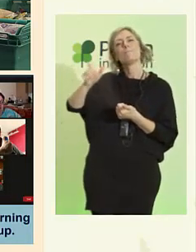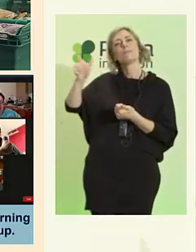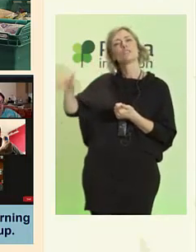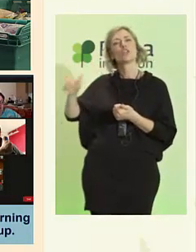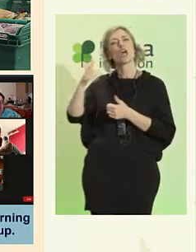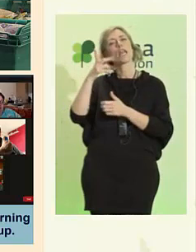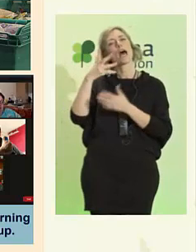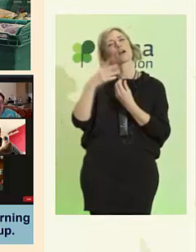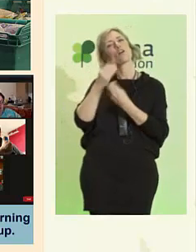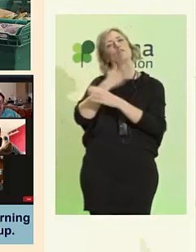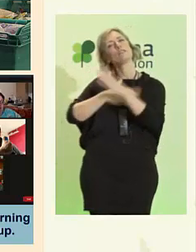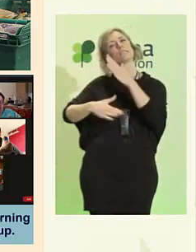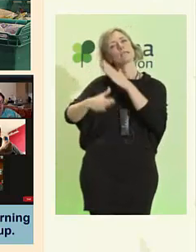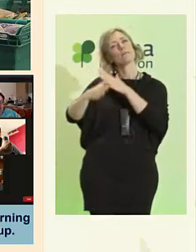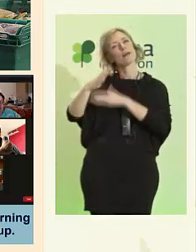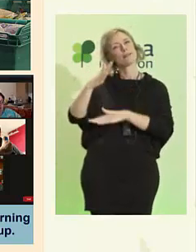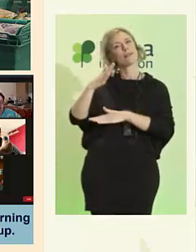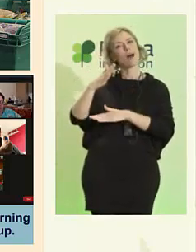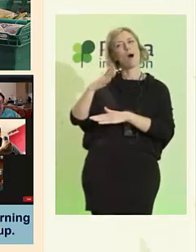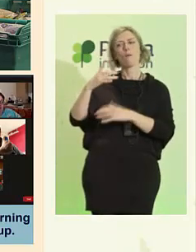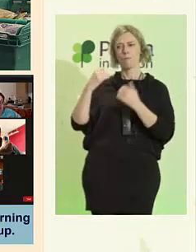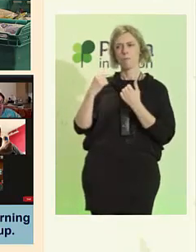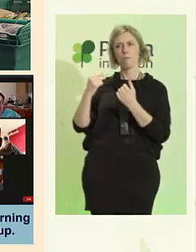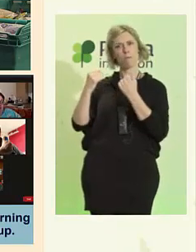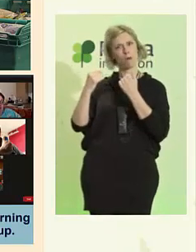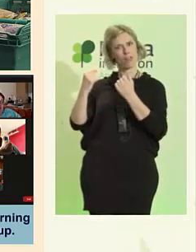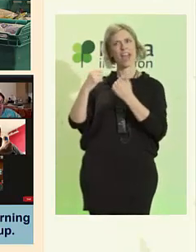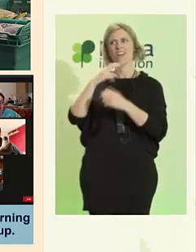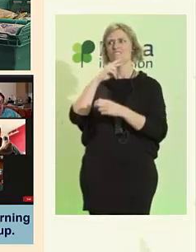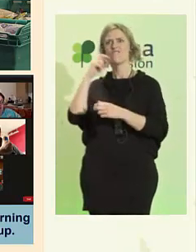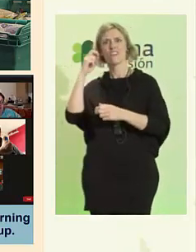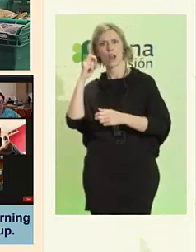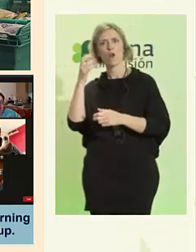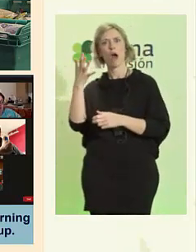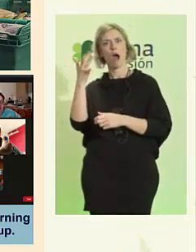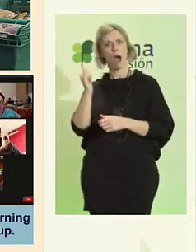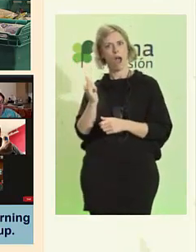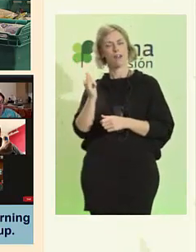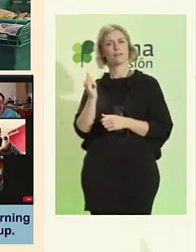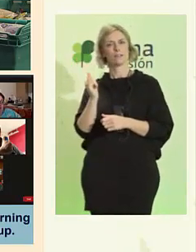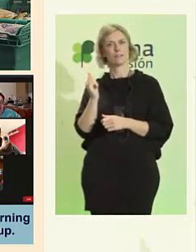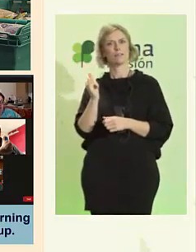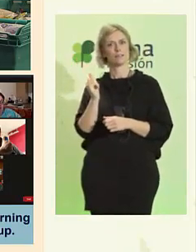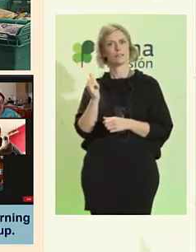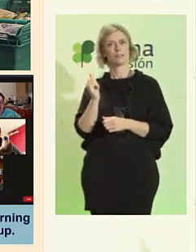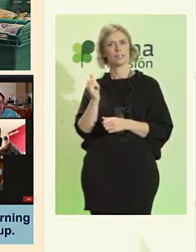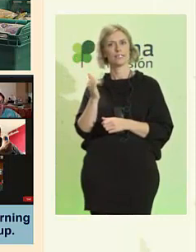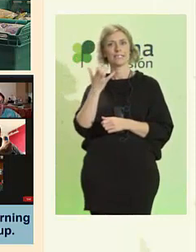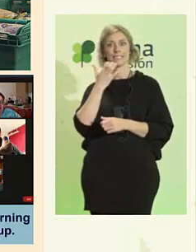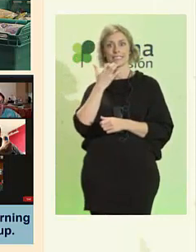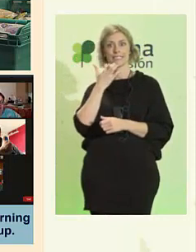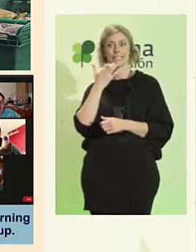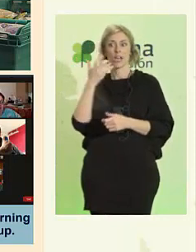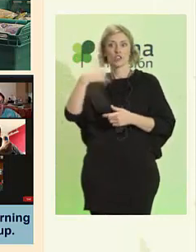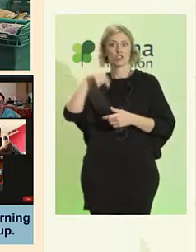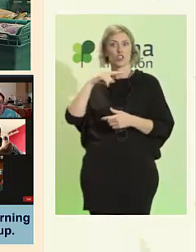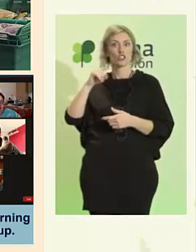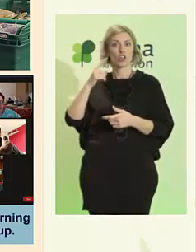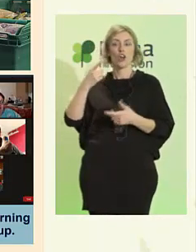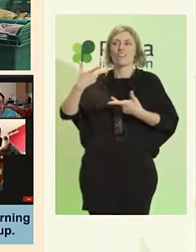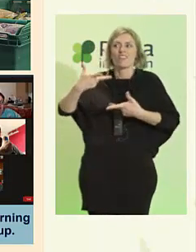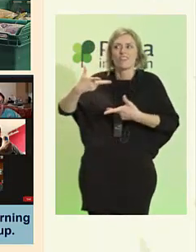con discapacidad si desplegamos ese potencial y dejamos que